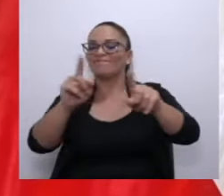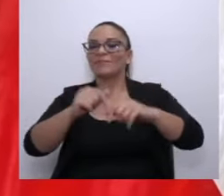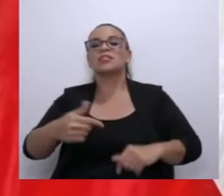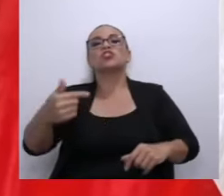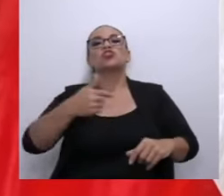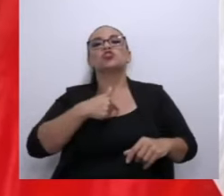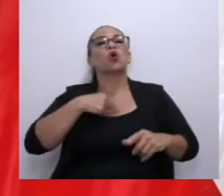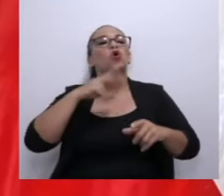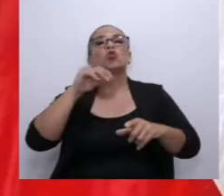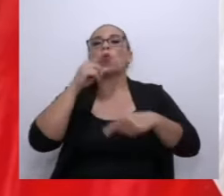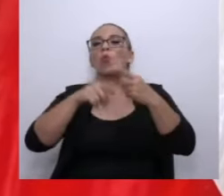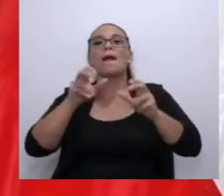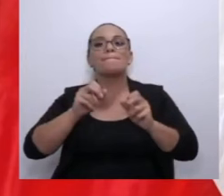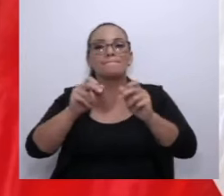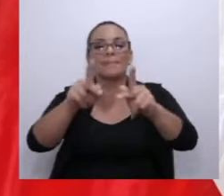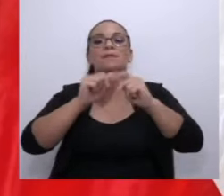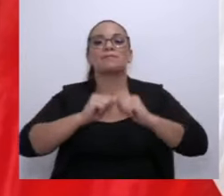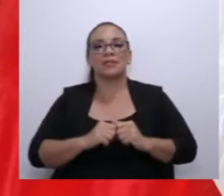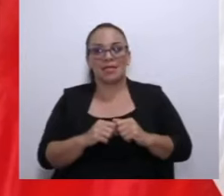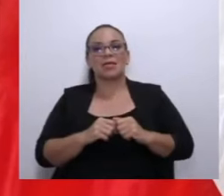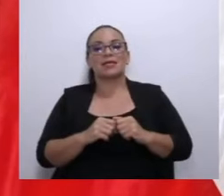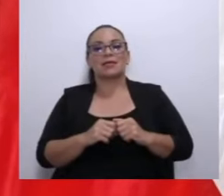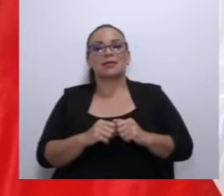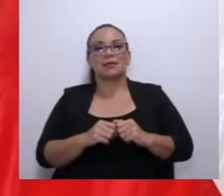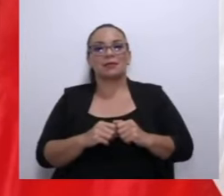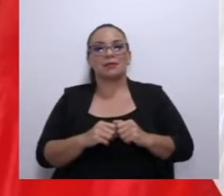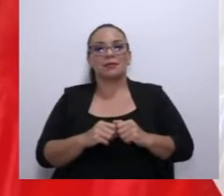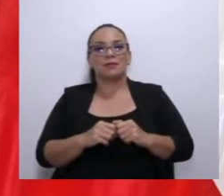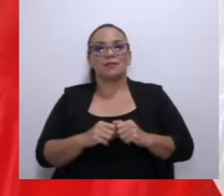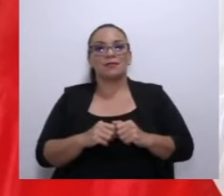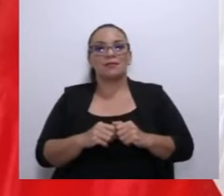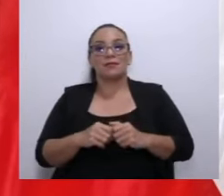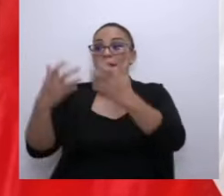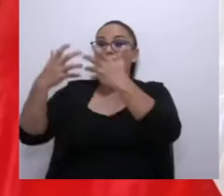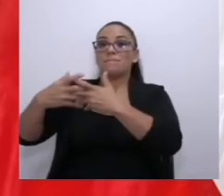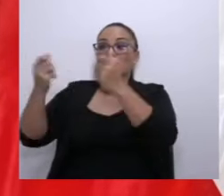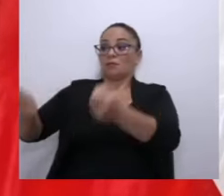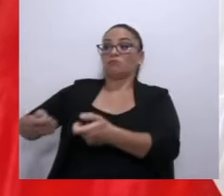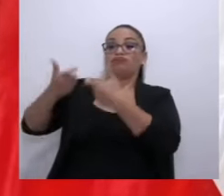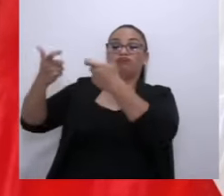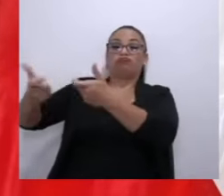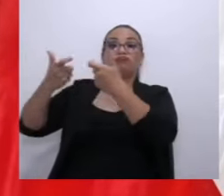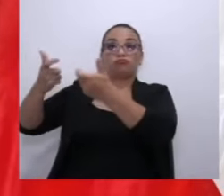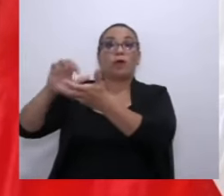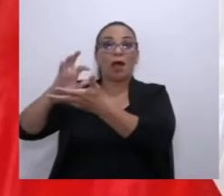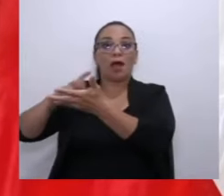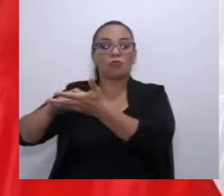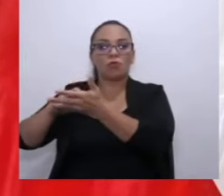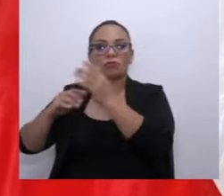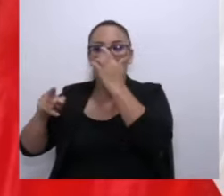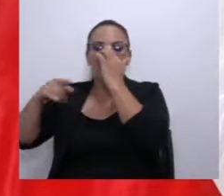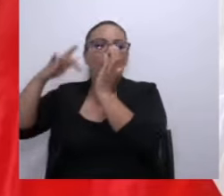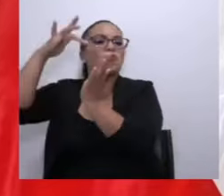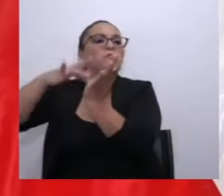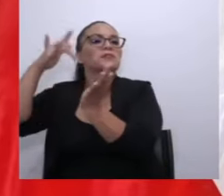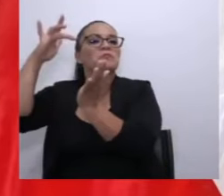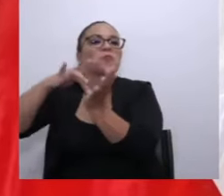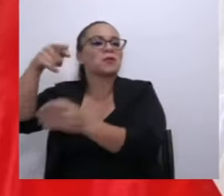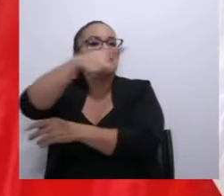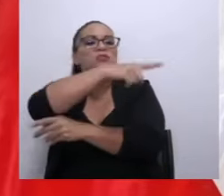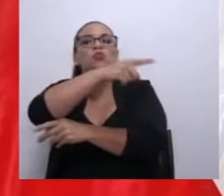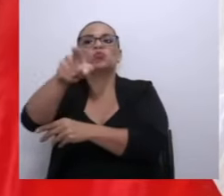no voy a permitir que los oligarcas industriales del arroz le sigan sacando plata a usted,